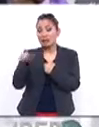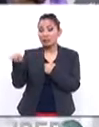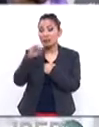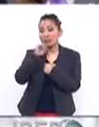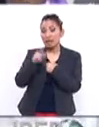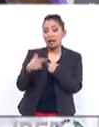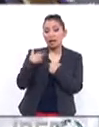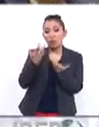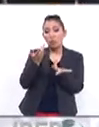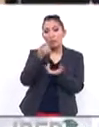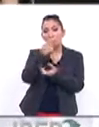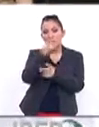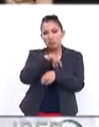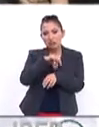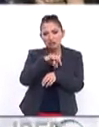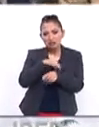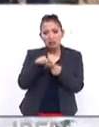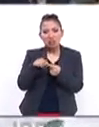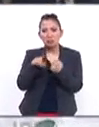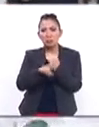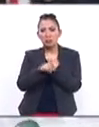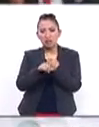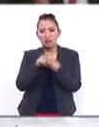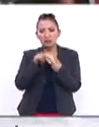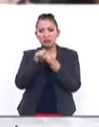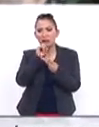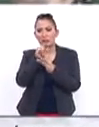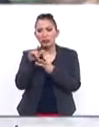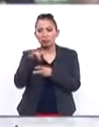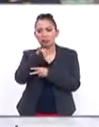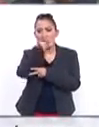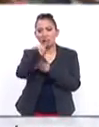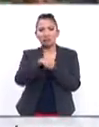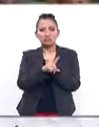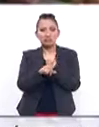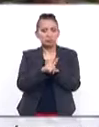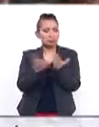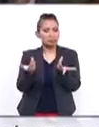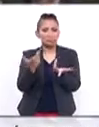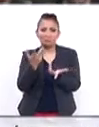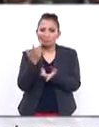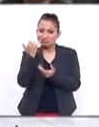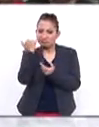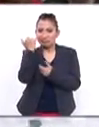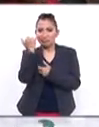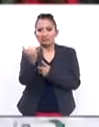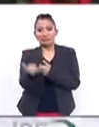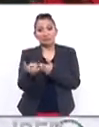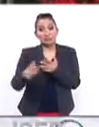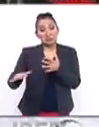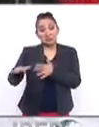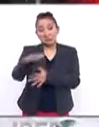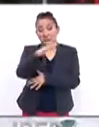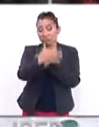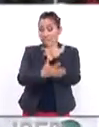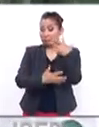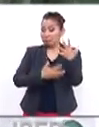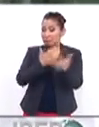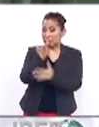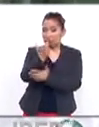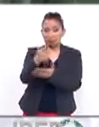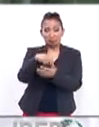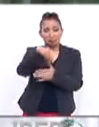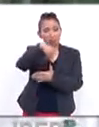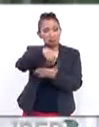un problema de abasto de medicamentos, puede traer problemas con las líneas aéreas. Dicho de otra manera, un impacto